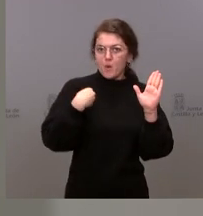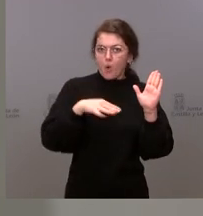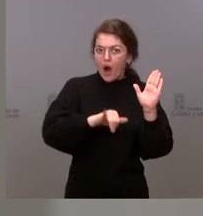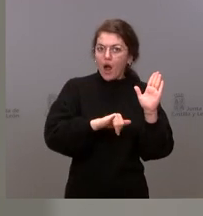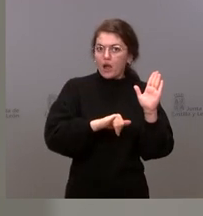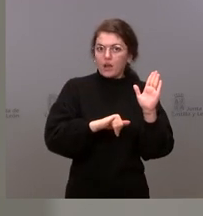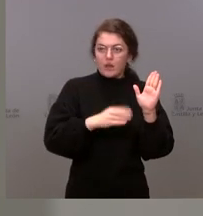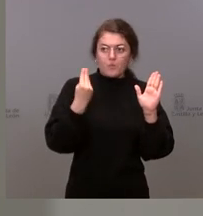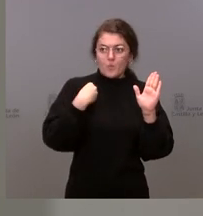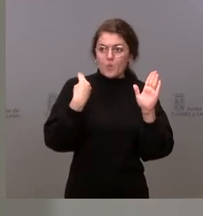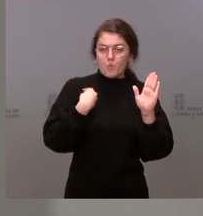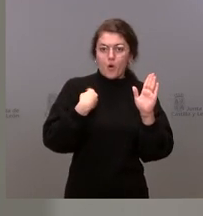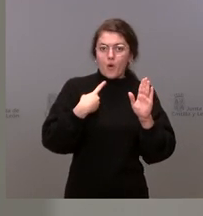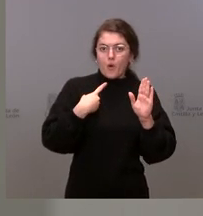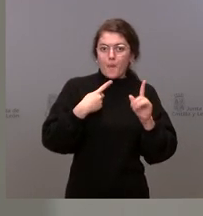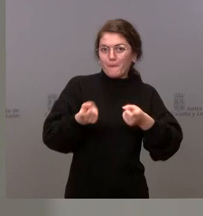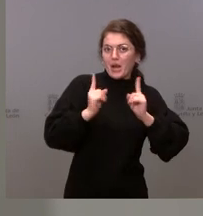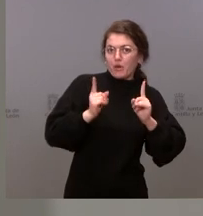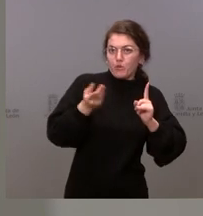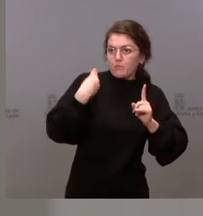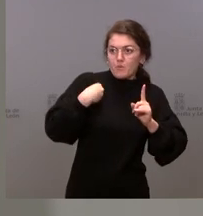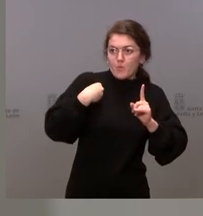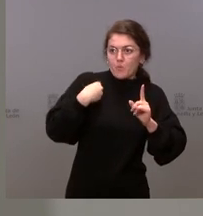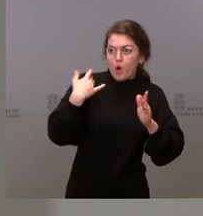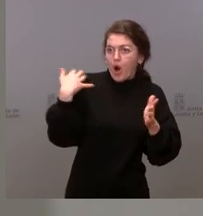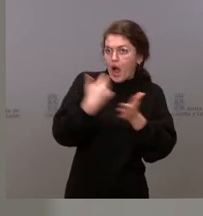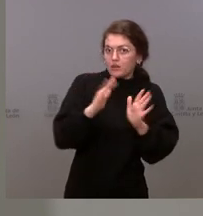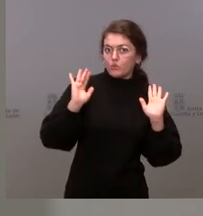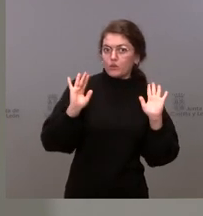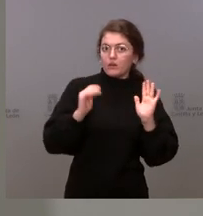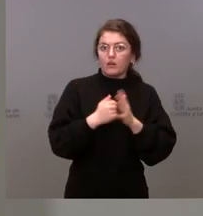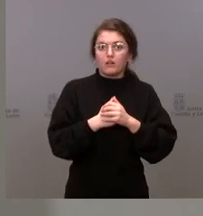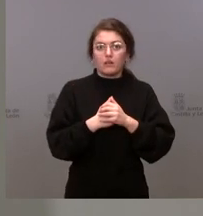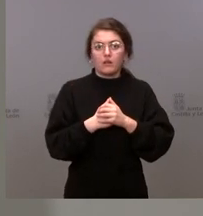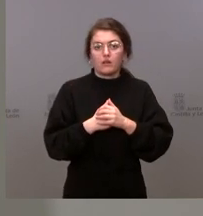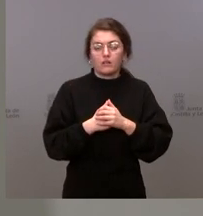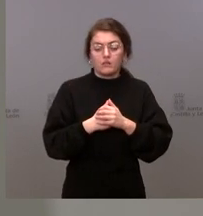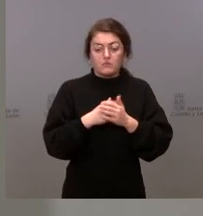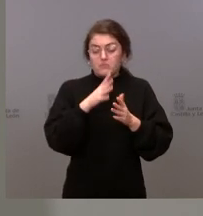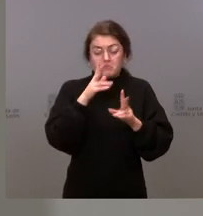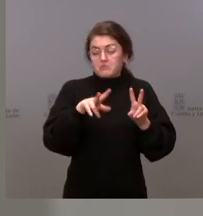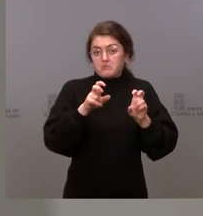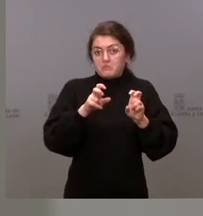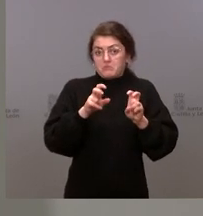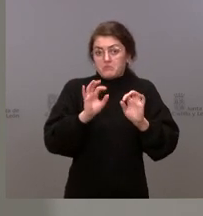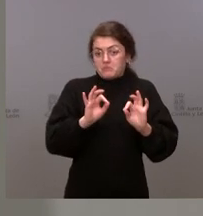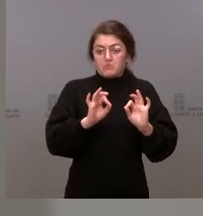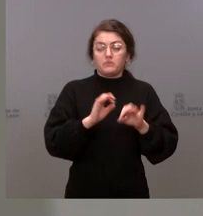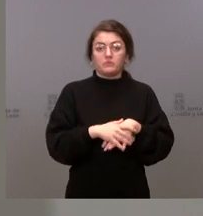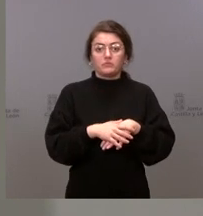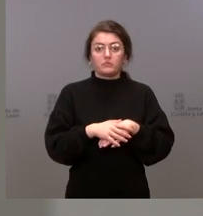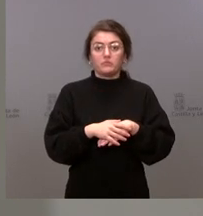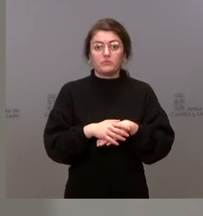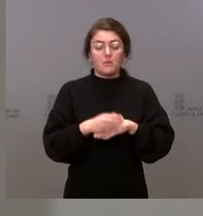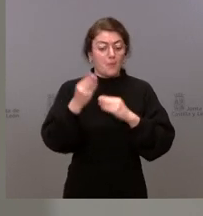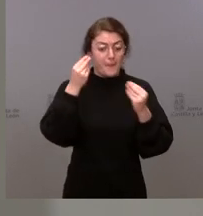exactamente las mismas precauciones que hemos tomado. Nosotros no habíamos variado esta cuestión. Y en principio es normal